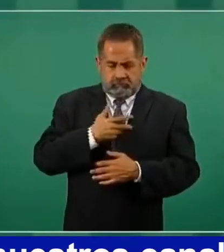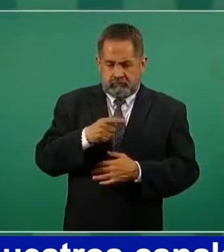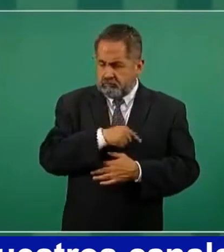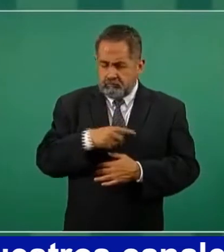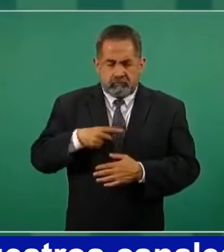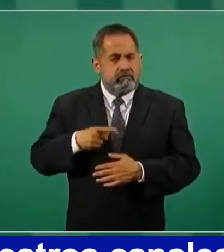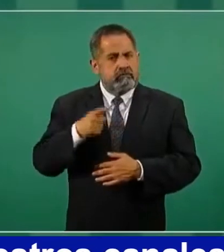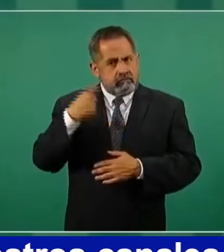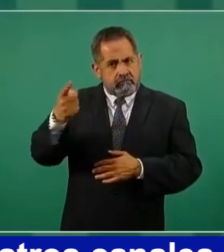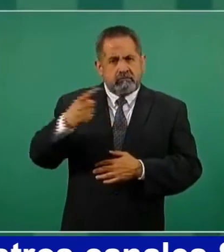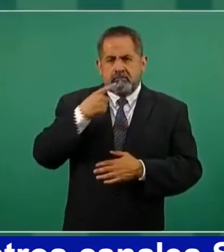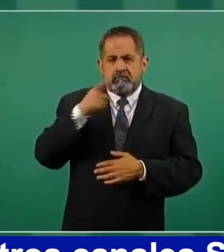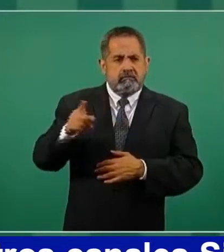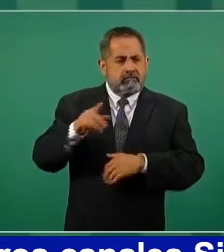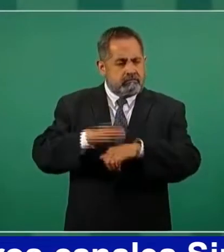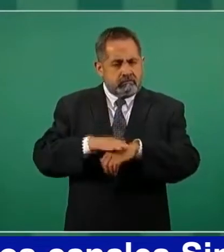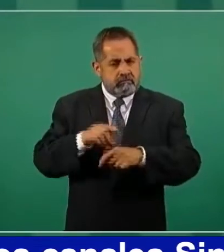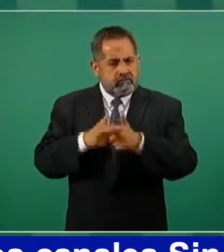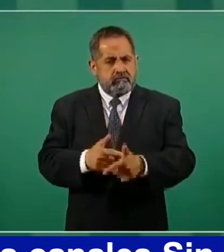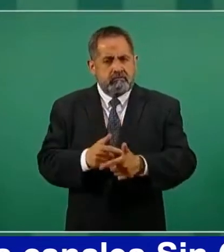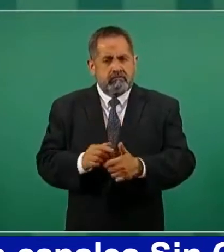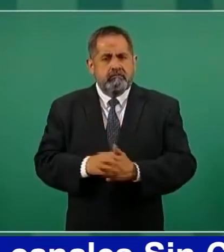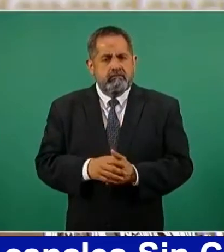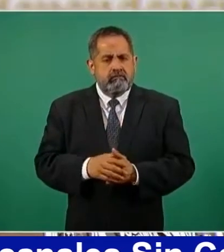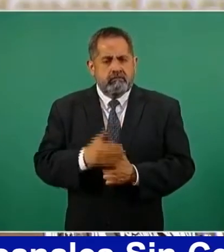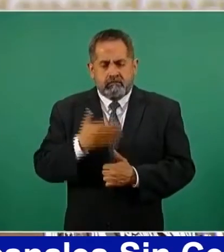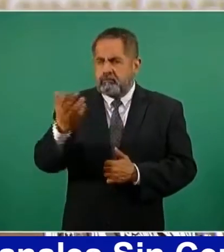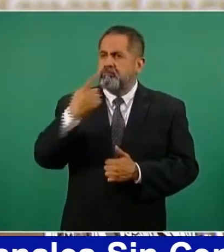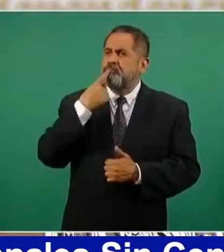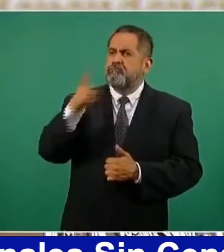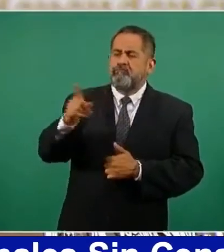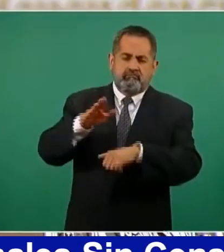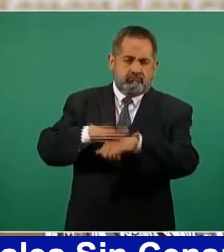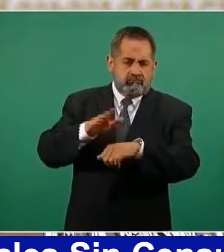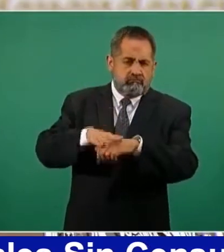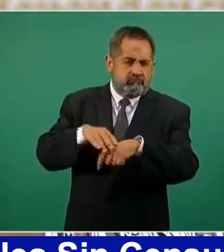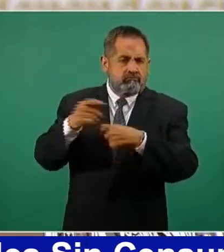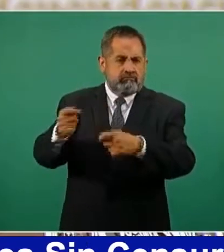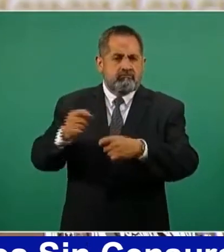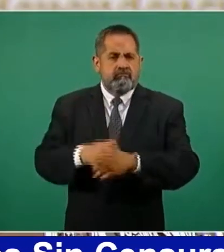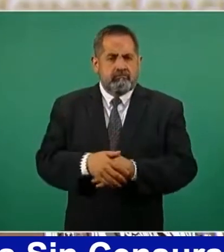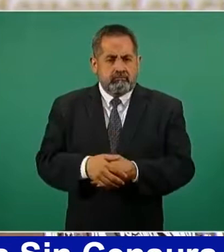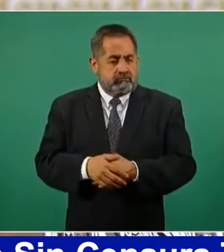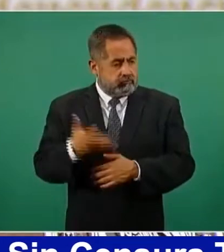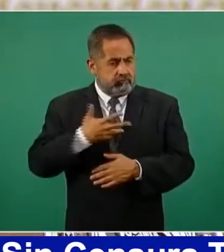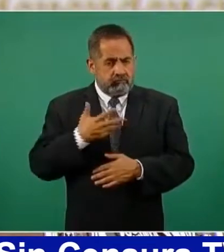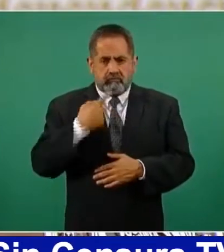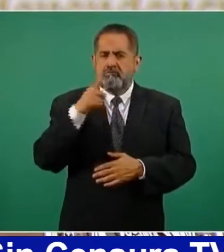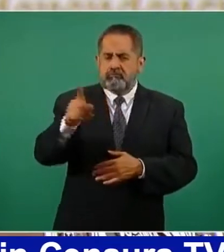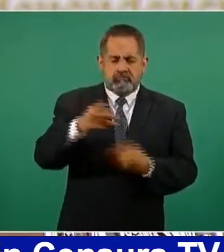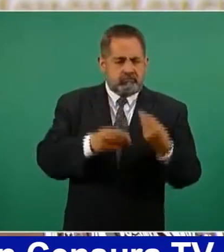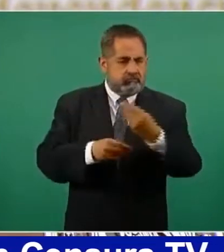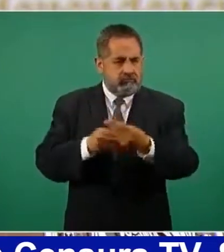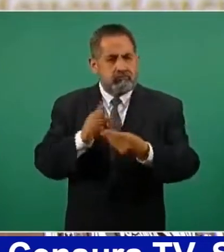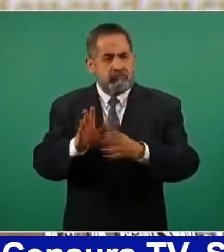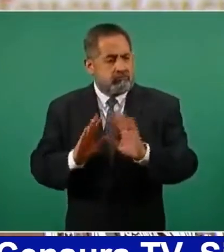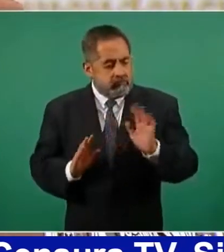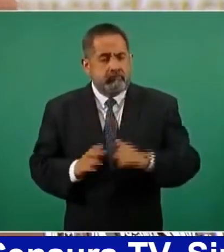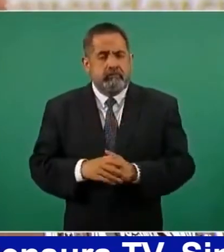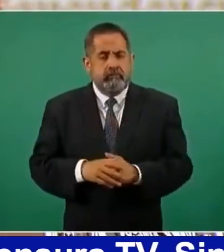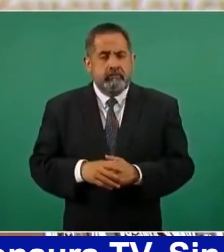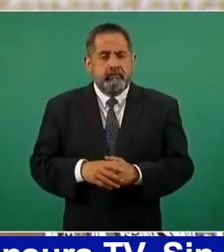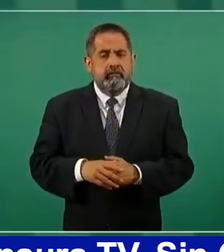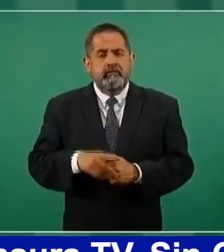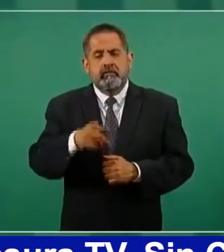presentar denuncias. Están las denuncias presentadas. Sí, y ya no